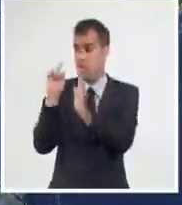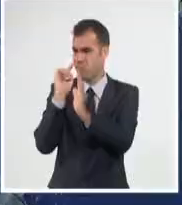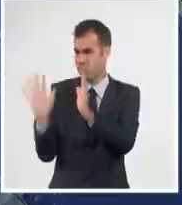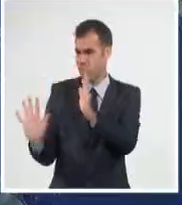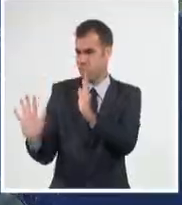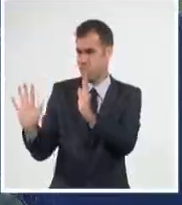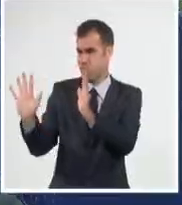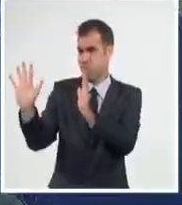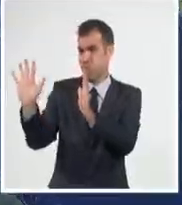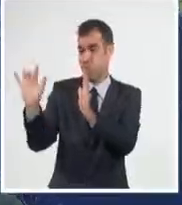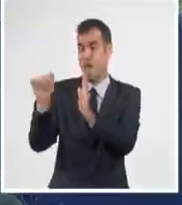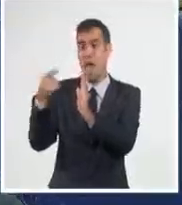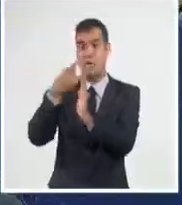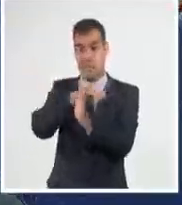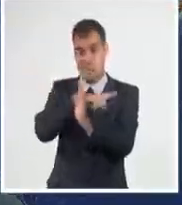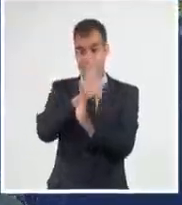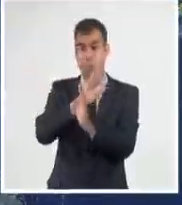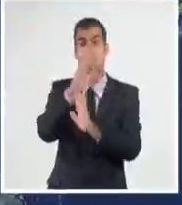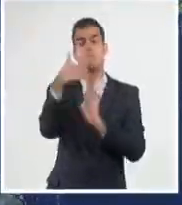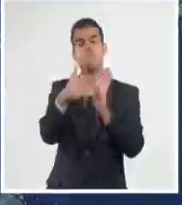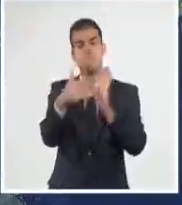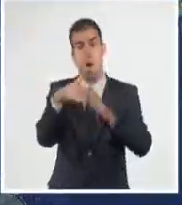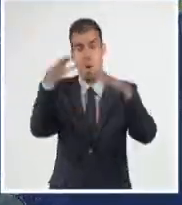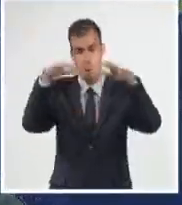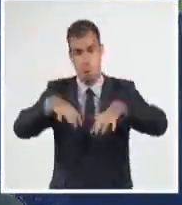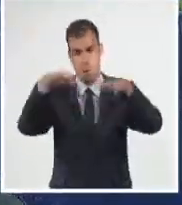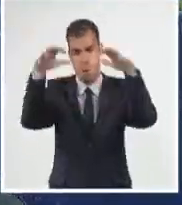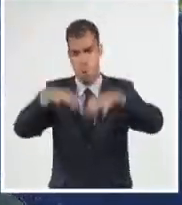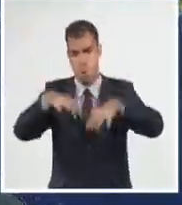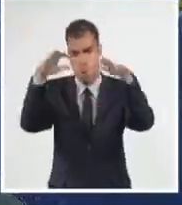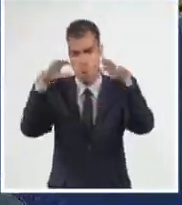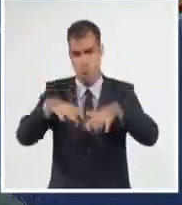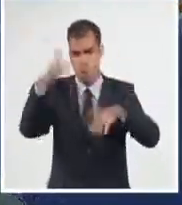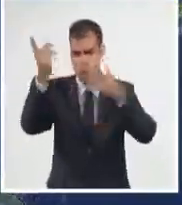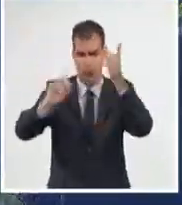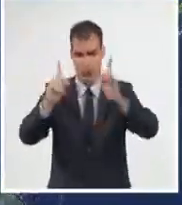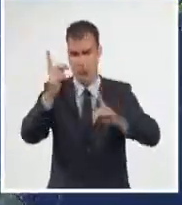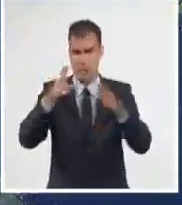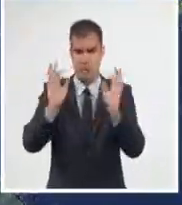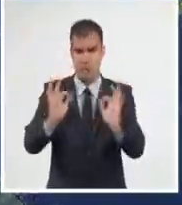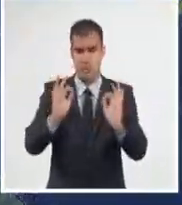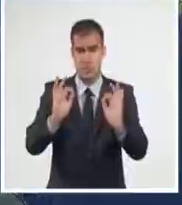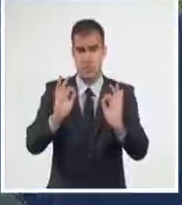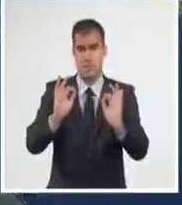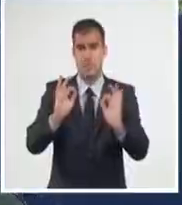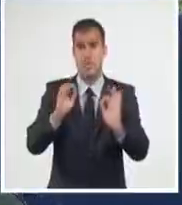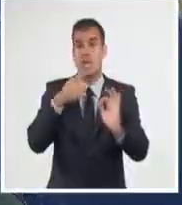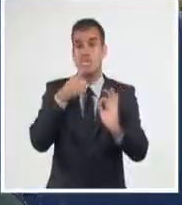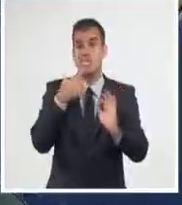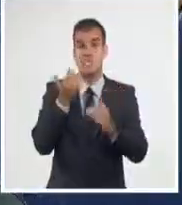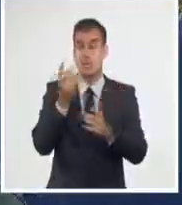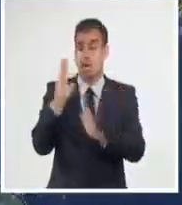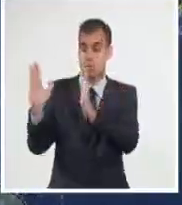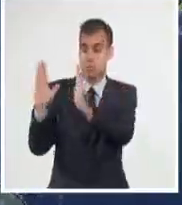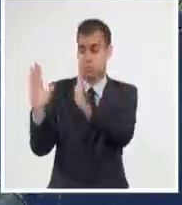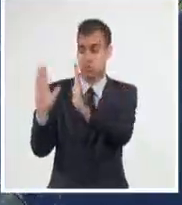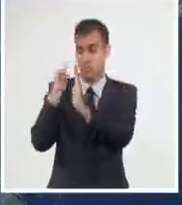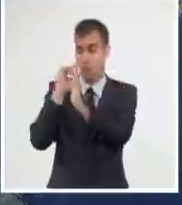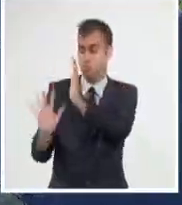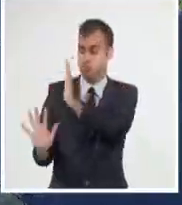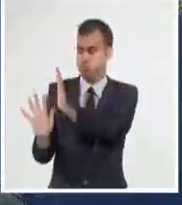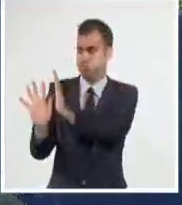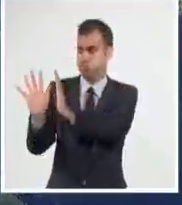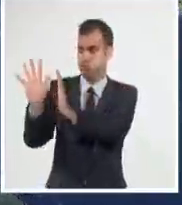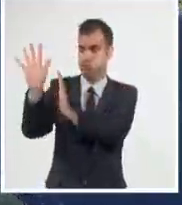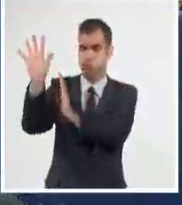Ayer incentivó la lluvia en horas de la tarde y hasta la nochecer con una línea de tormentas que atravesó casi todo el occidente de sur a norte,